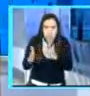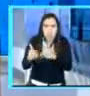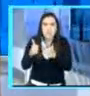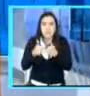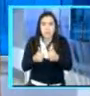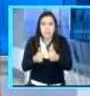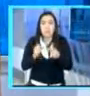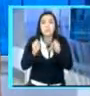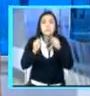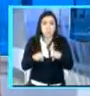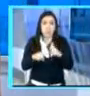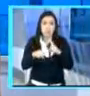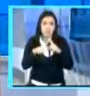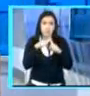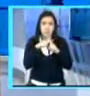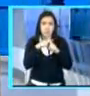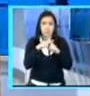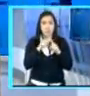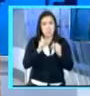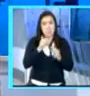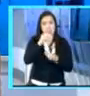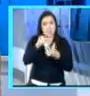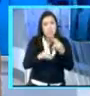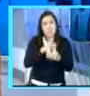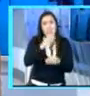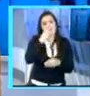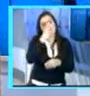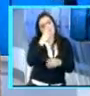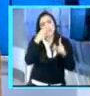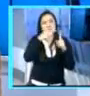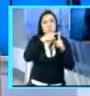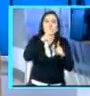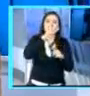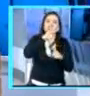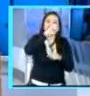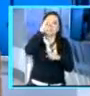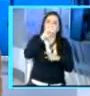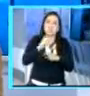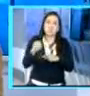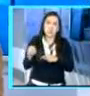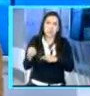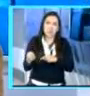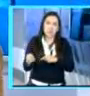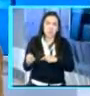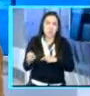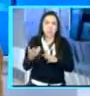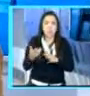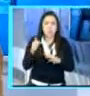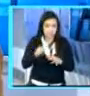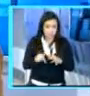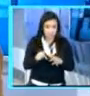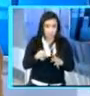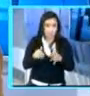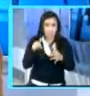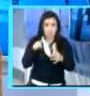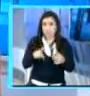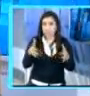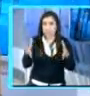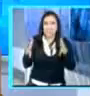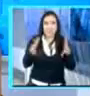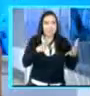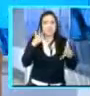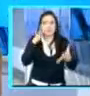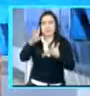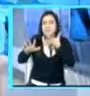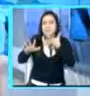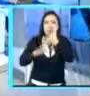sólida. Guatemala crece al 3-4%, como dijo Nicolás, la gran tormenta perfecta que se